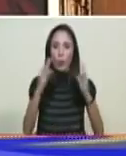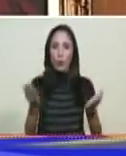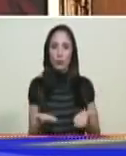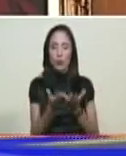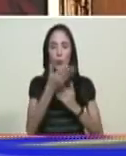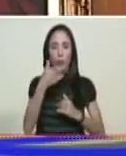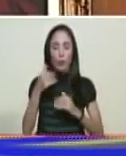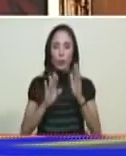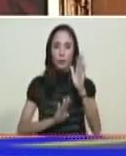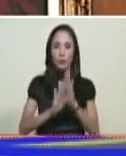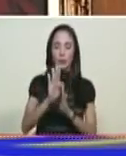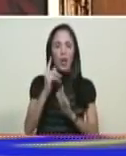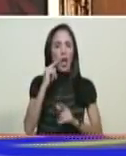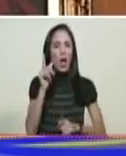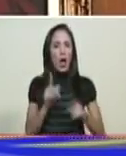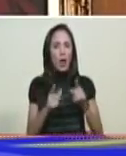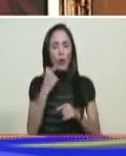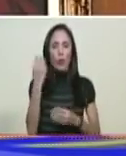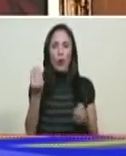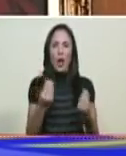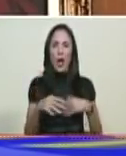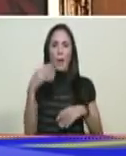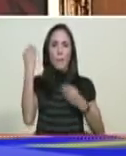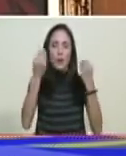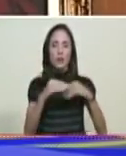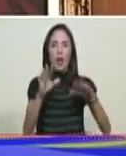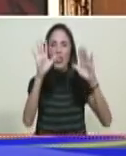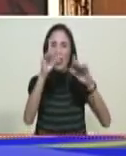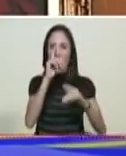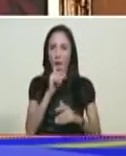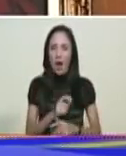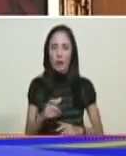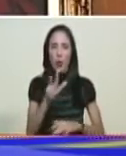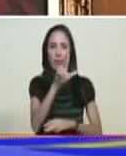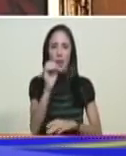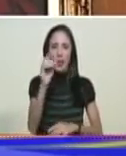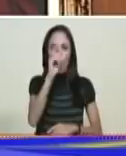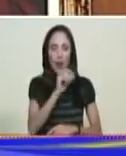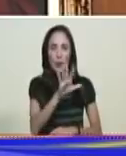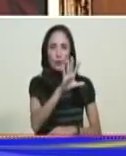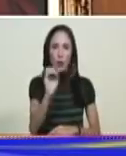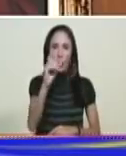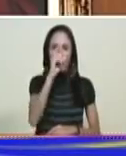hay expertos que dicen 10 años 30 50